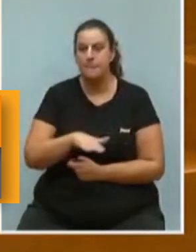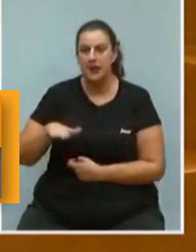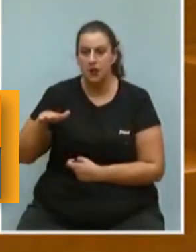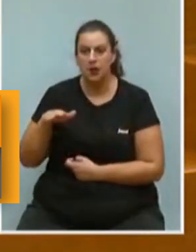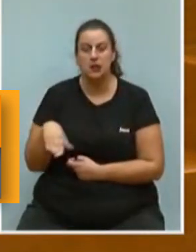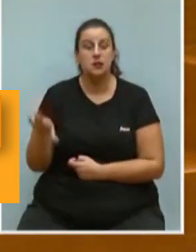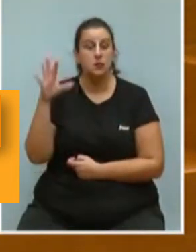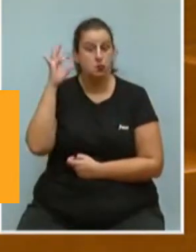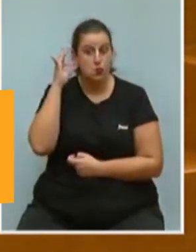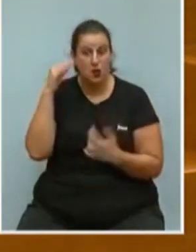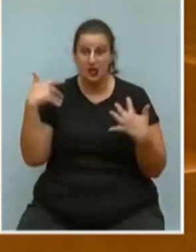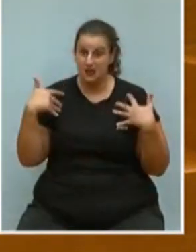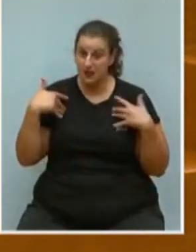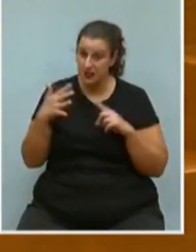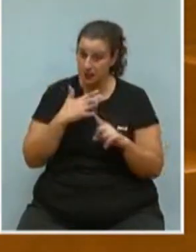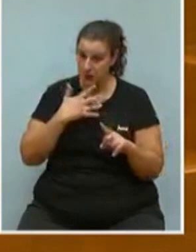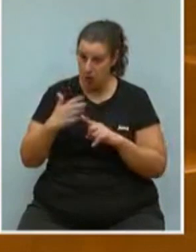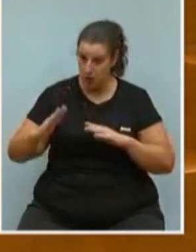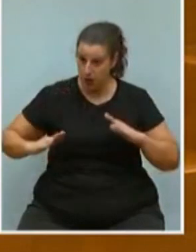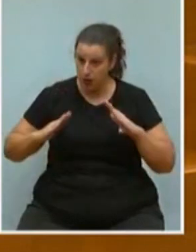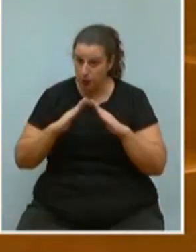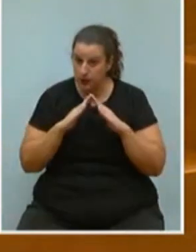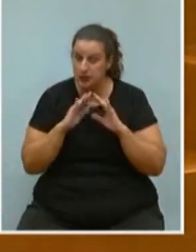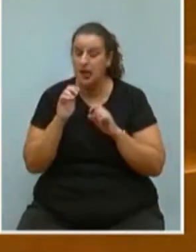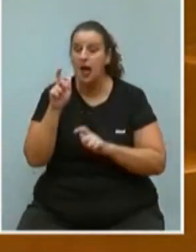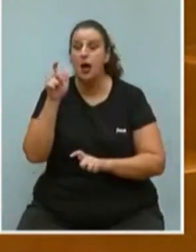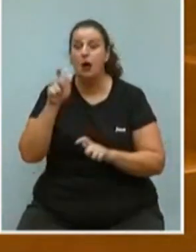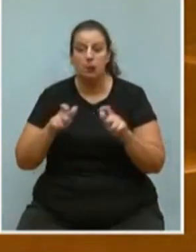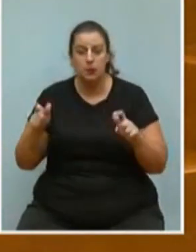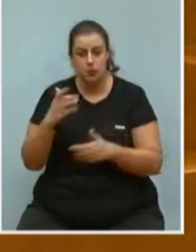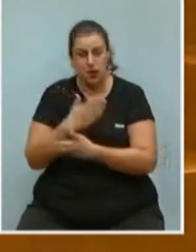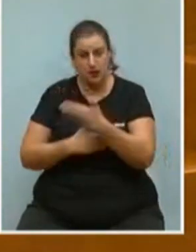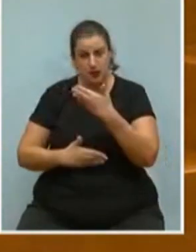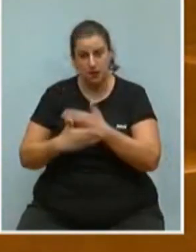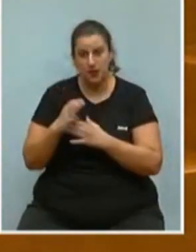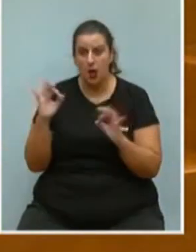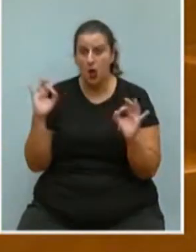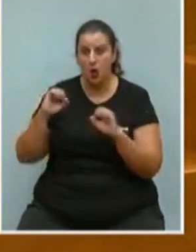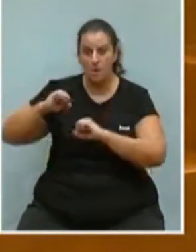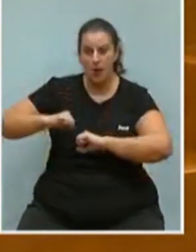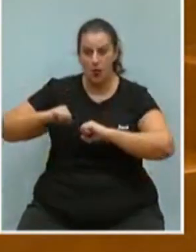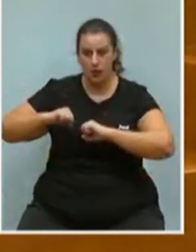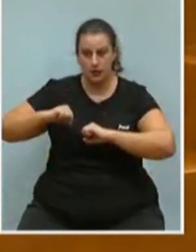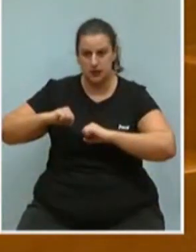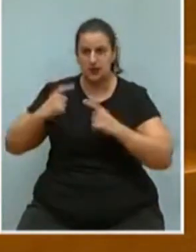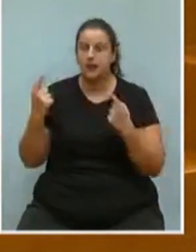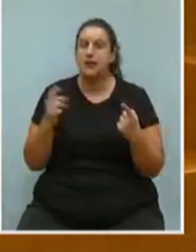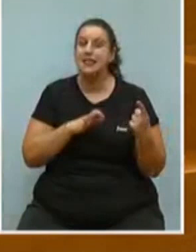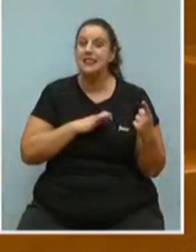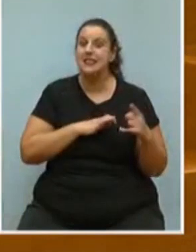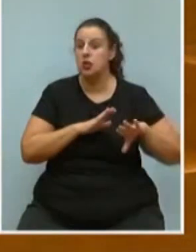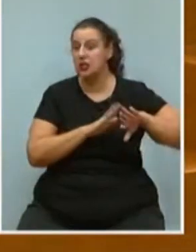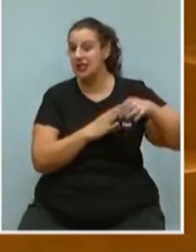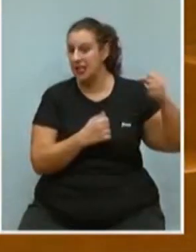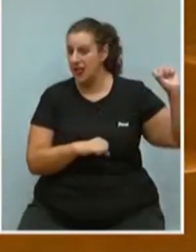les dones víctimes de violència domèstica, les persones amb discapacitat o els nostres grans. Senyors de la esquerda